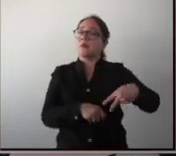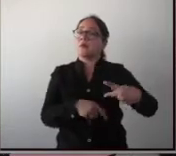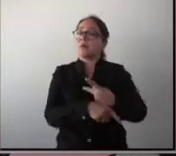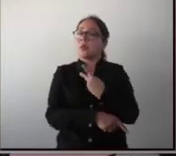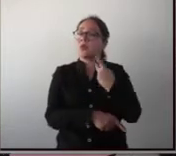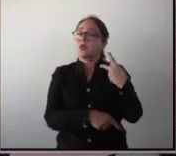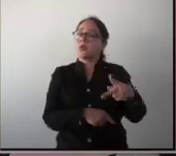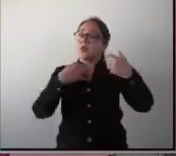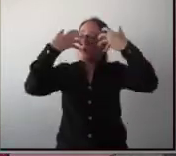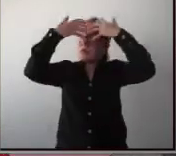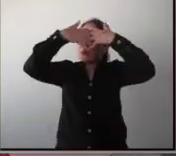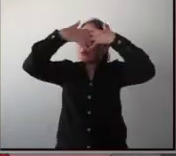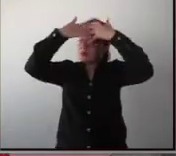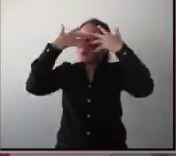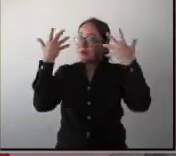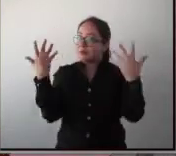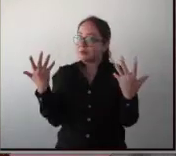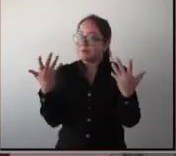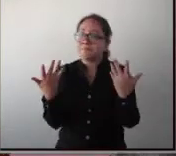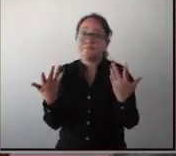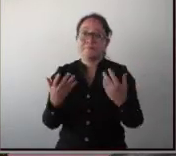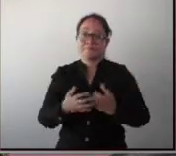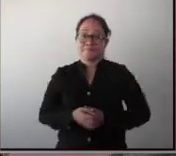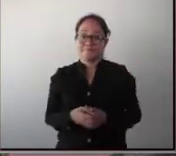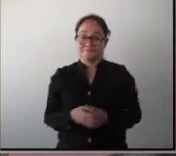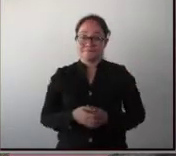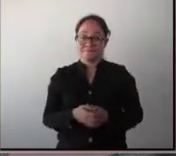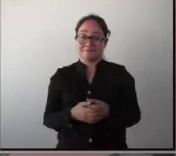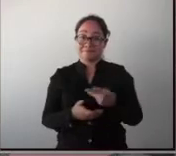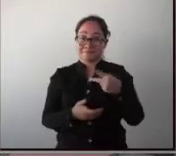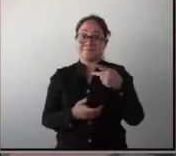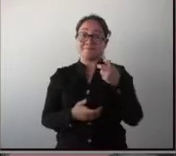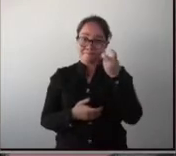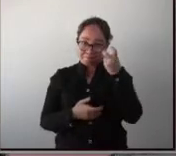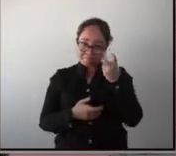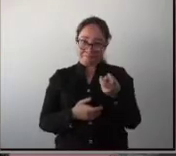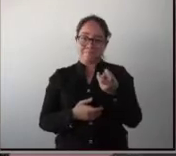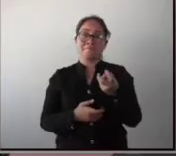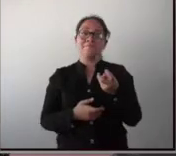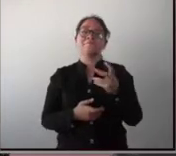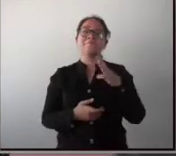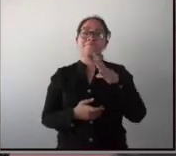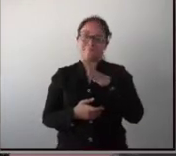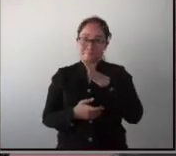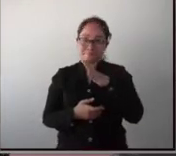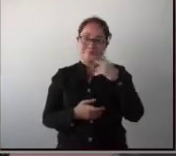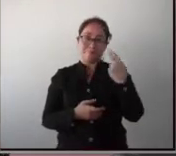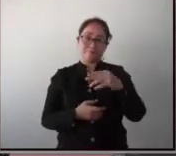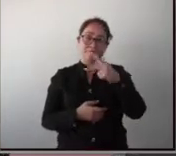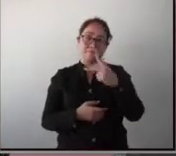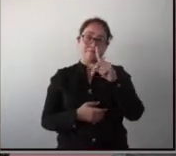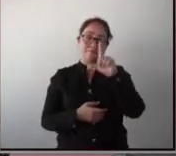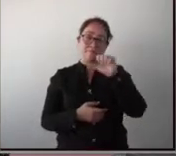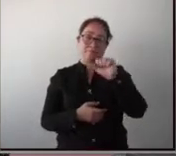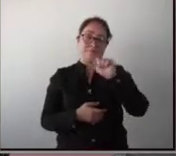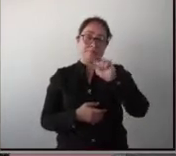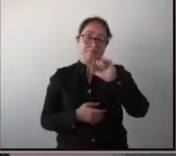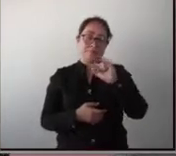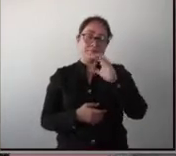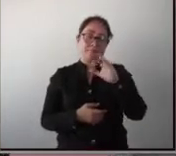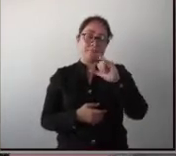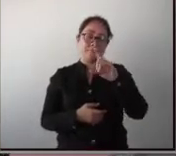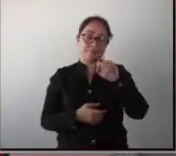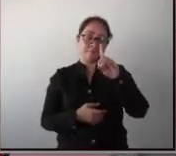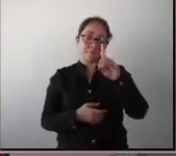el cerebro de sus niños, que lo concretamos, lo concluimos como plasticidad cerebral. ¿Qué fue lo que hicimos?